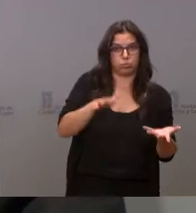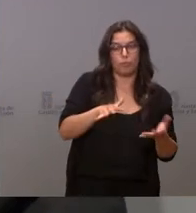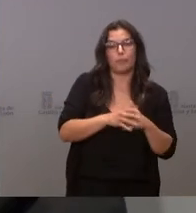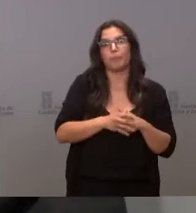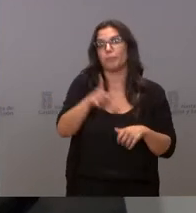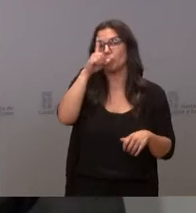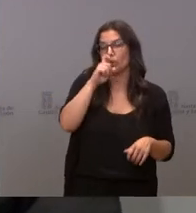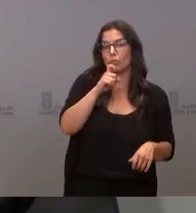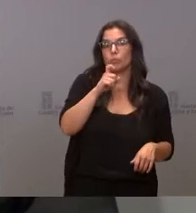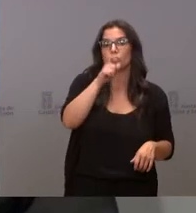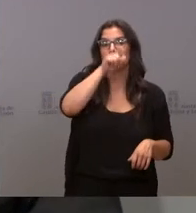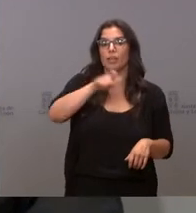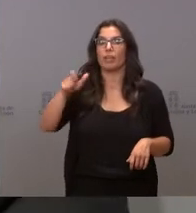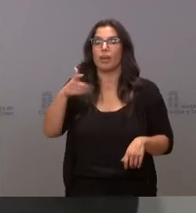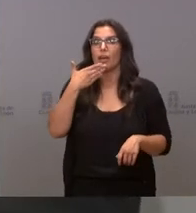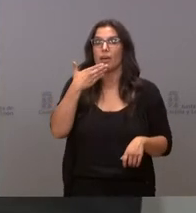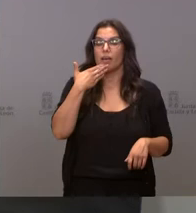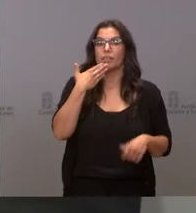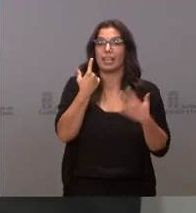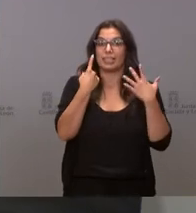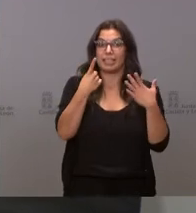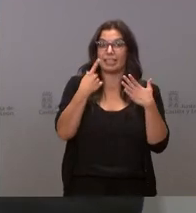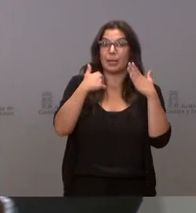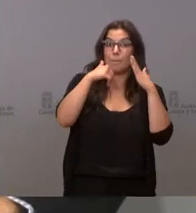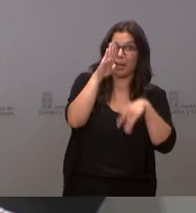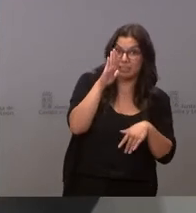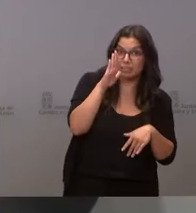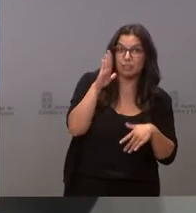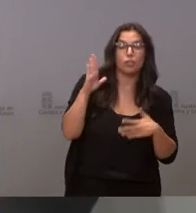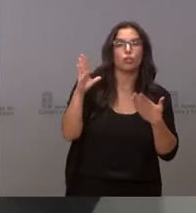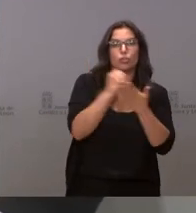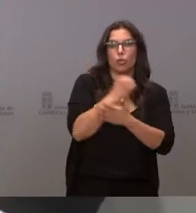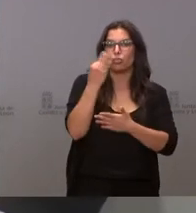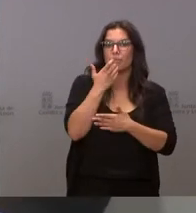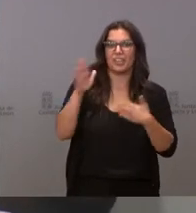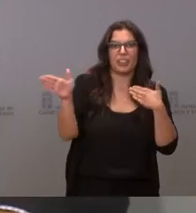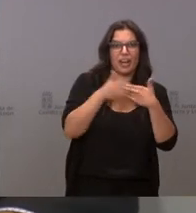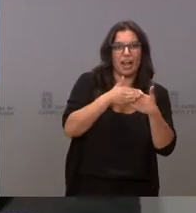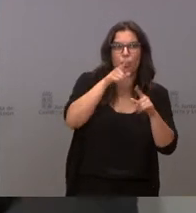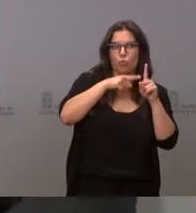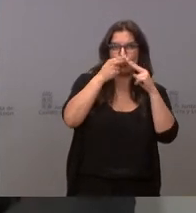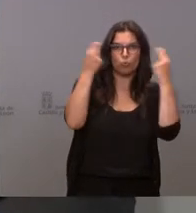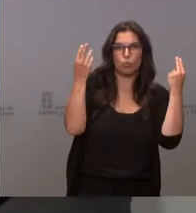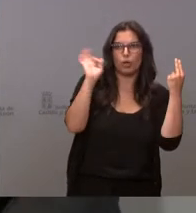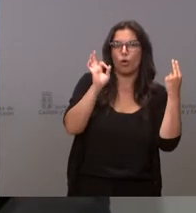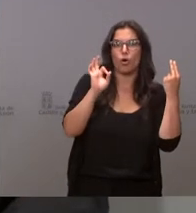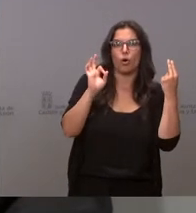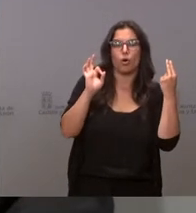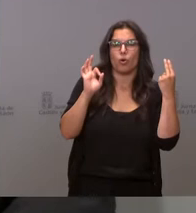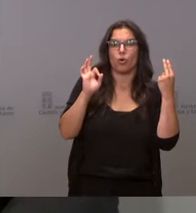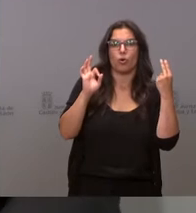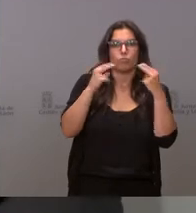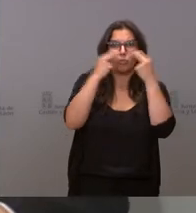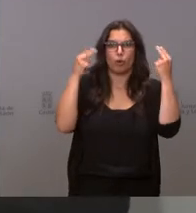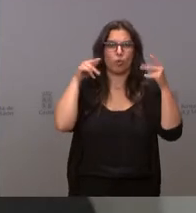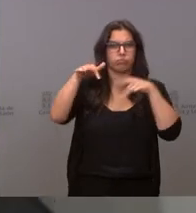las personas mayores de seis años llevarán mascarilla en cualquier espacio cerrado de uso público o que se encuentre abierto al público, independientemente